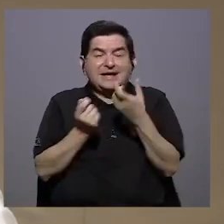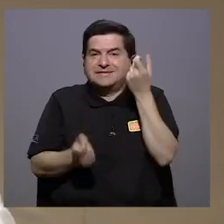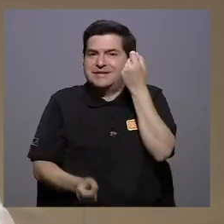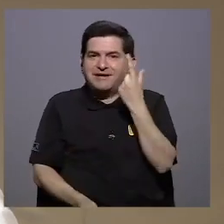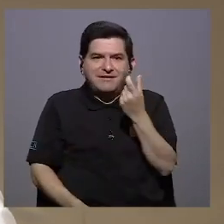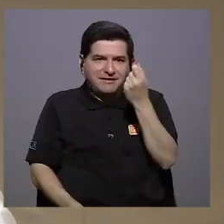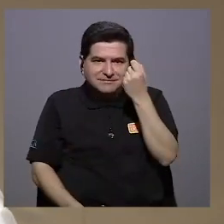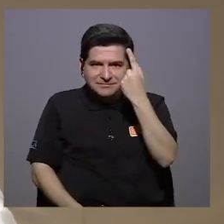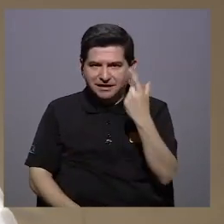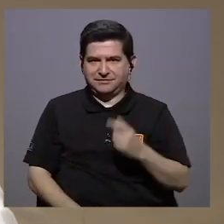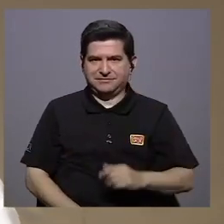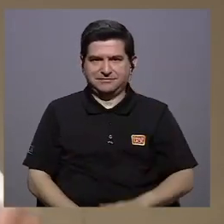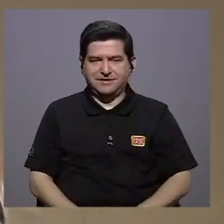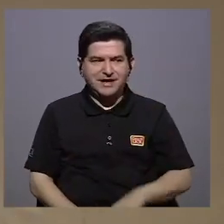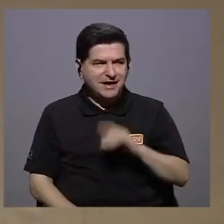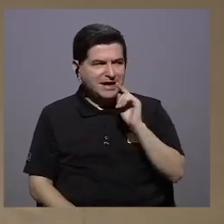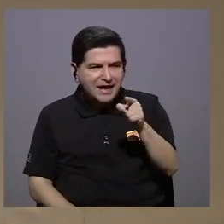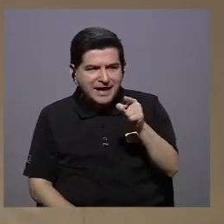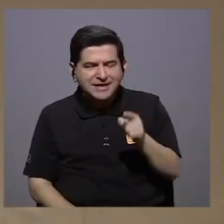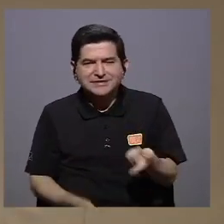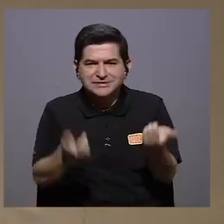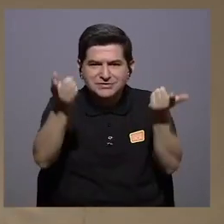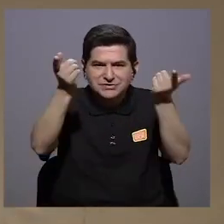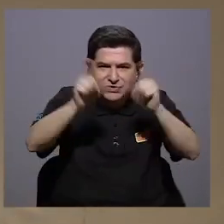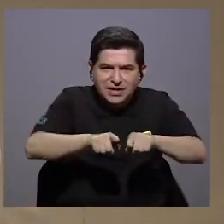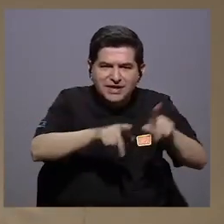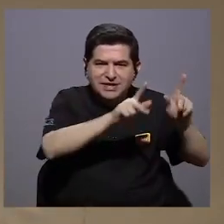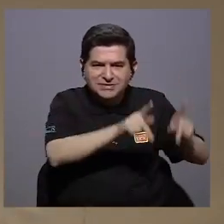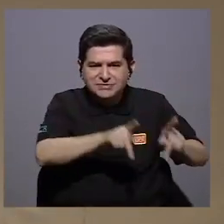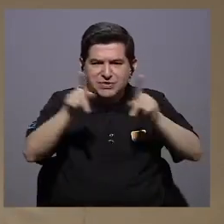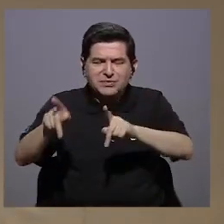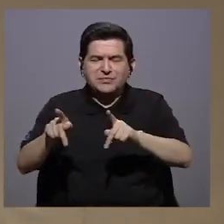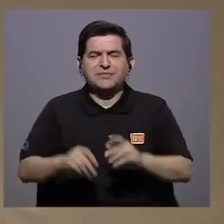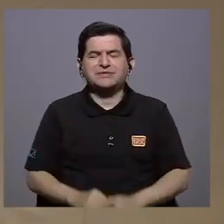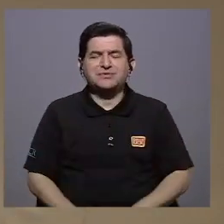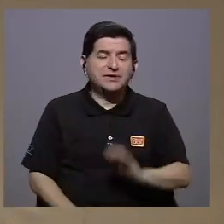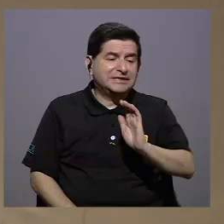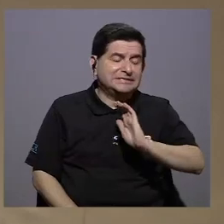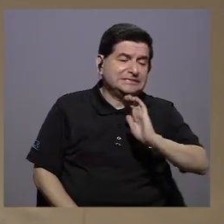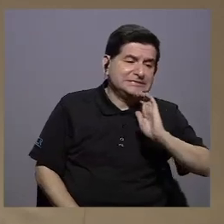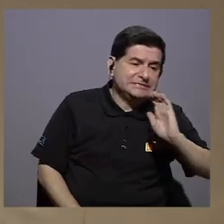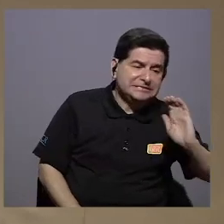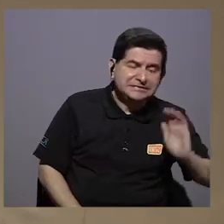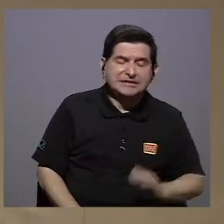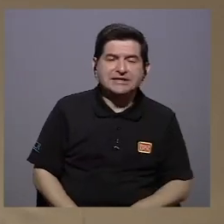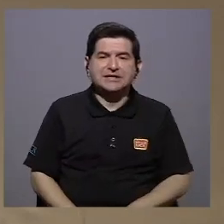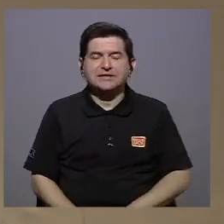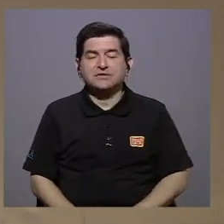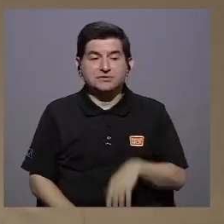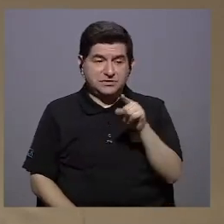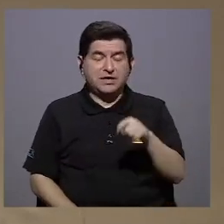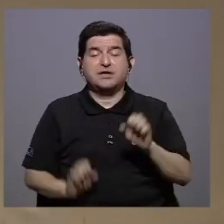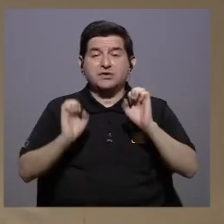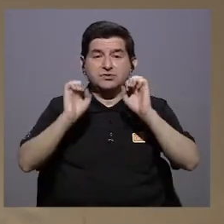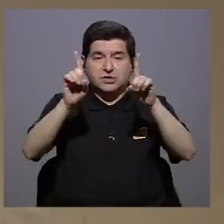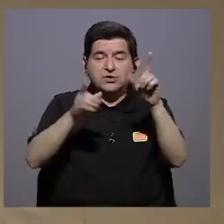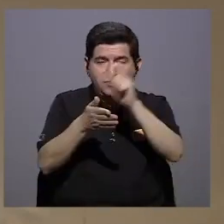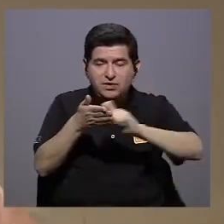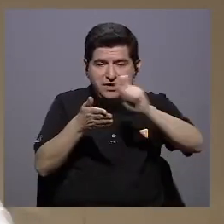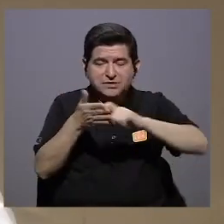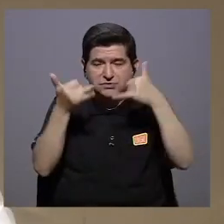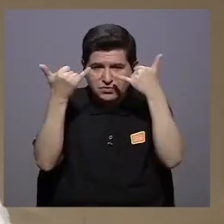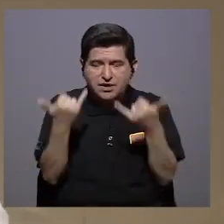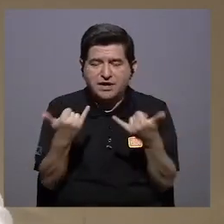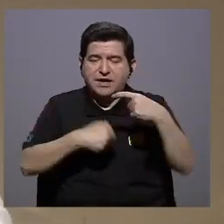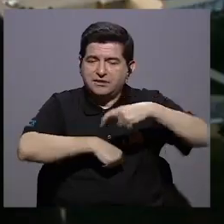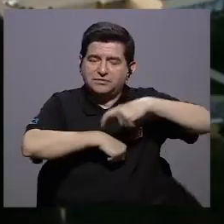para entender eso en el caso de las personas más pequeñas, que son las que viven la educación escolar en nuestros